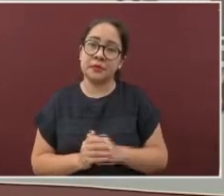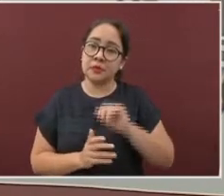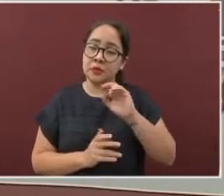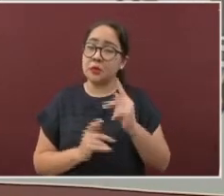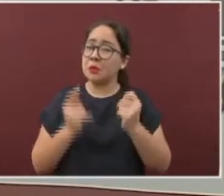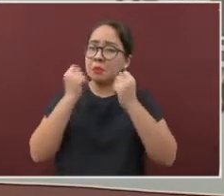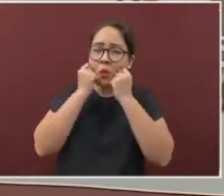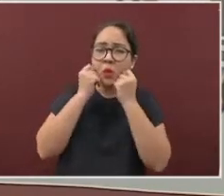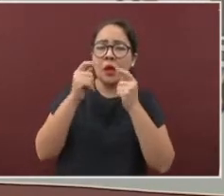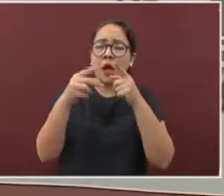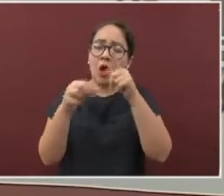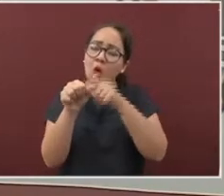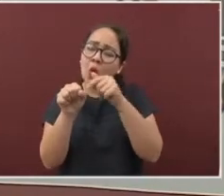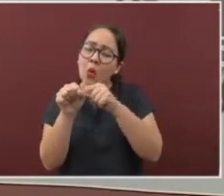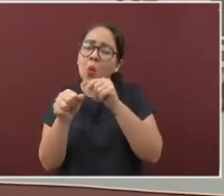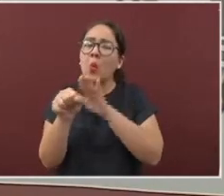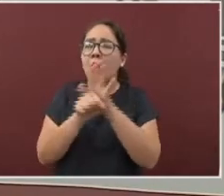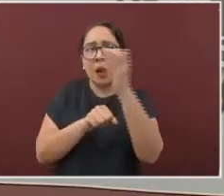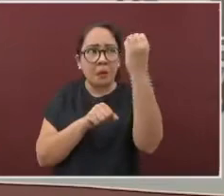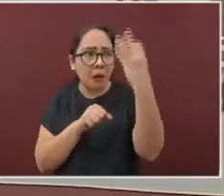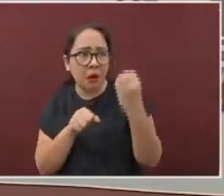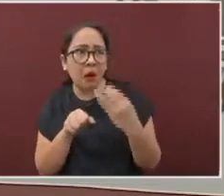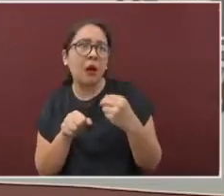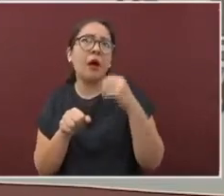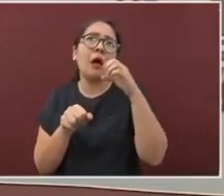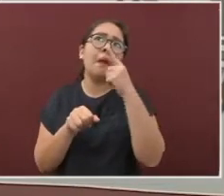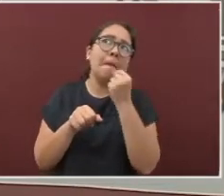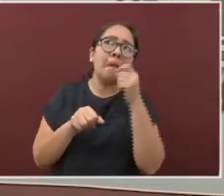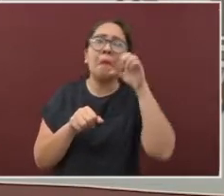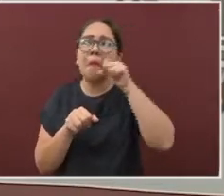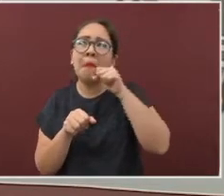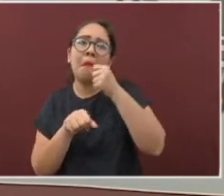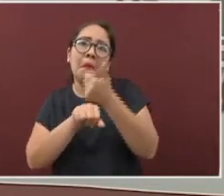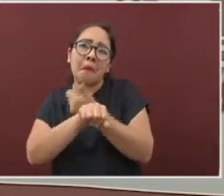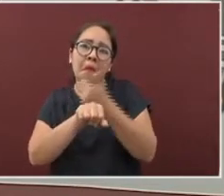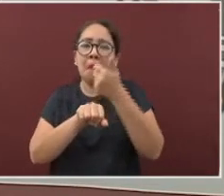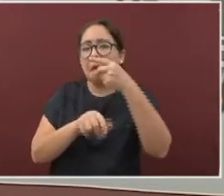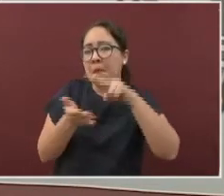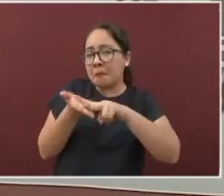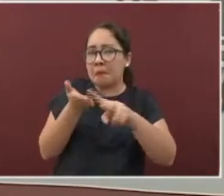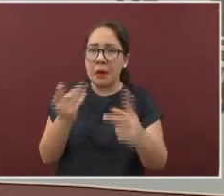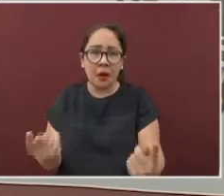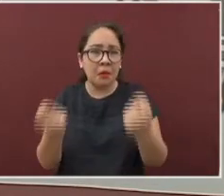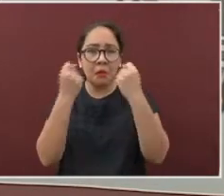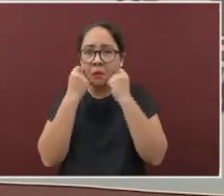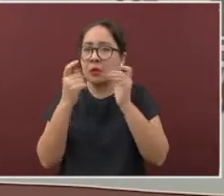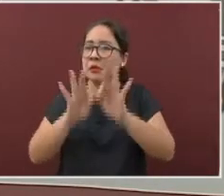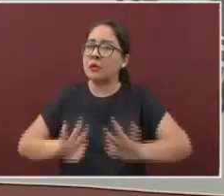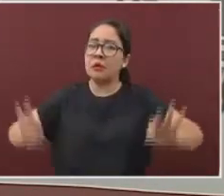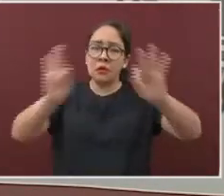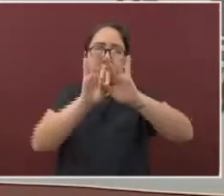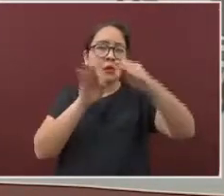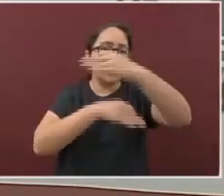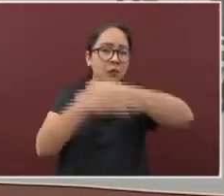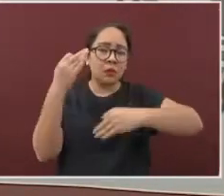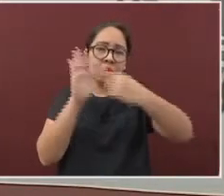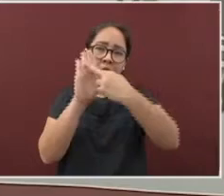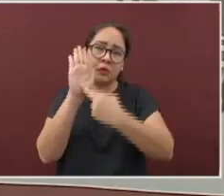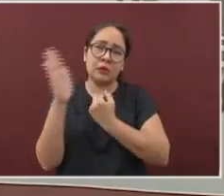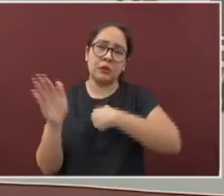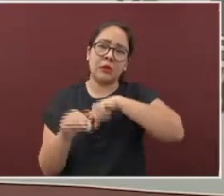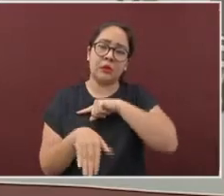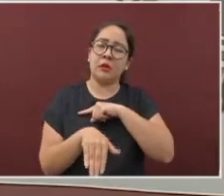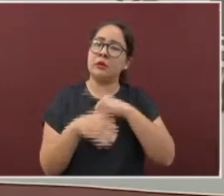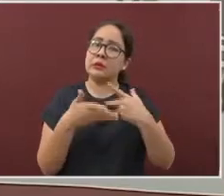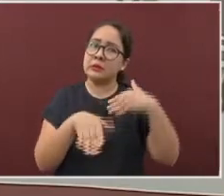del nivel o color de riesgo del semáforo epidemiológico, es muy importante continuar con las medidas básicas para